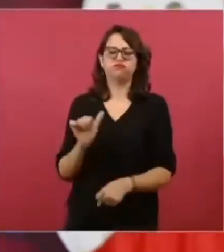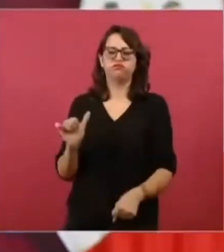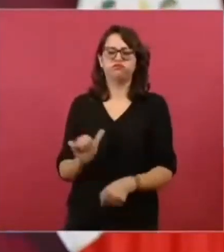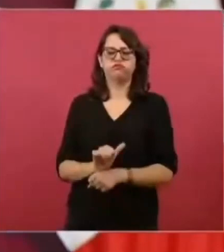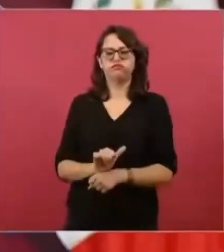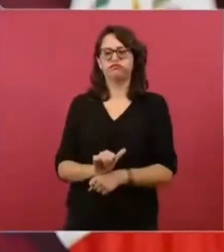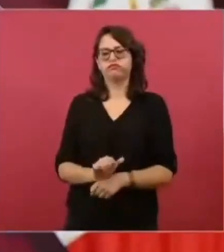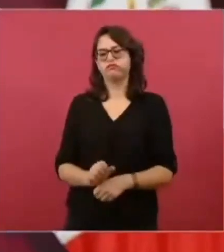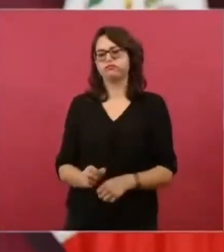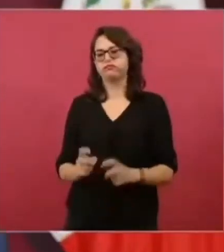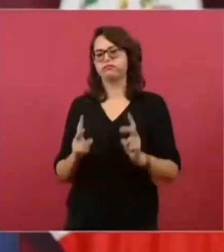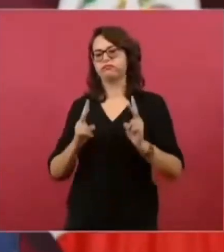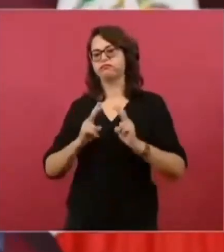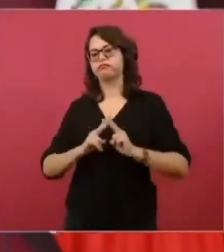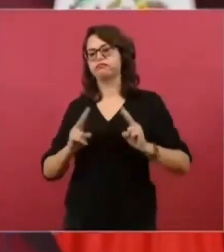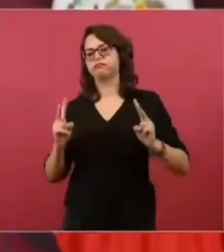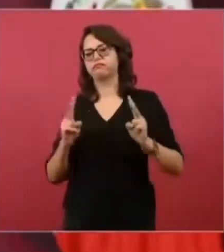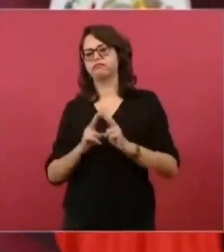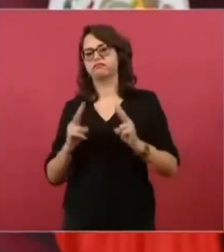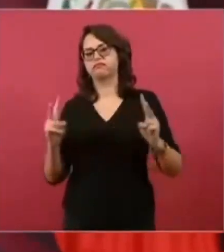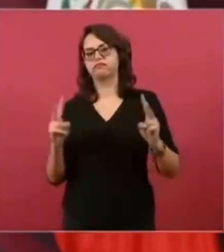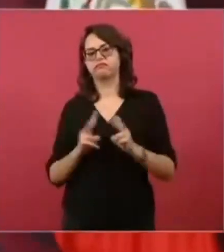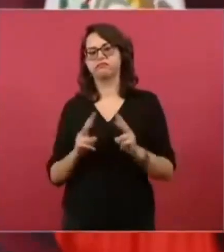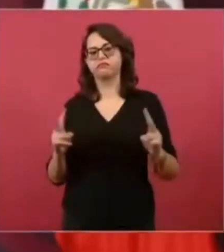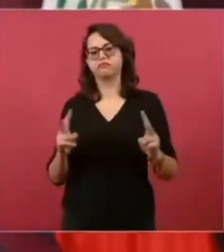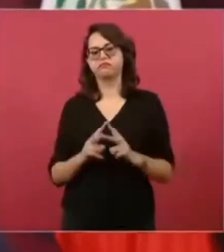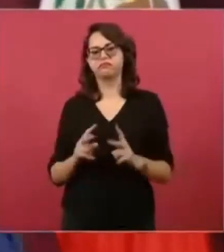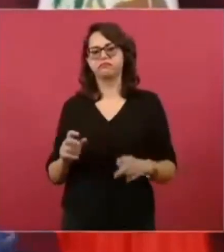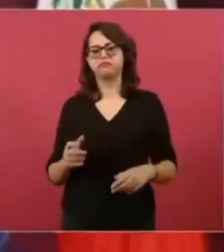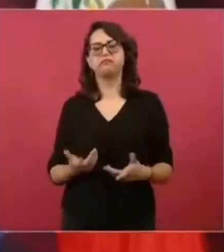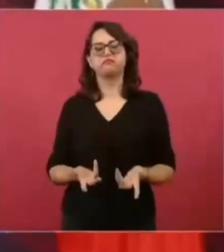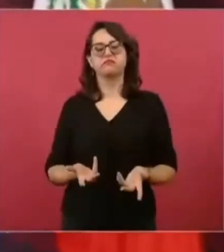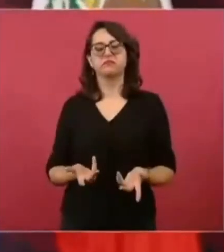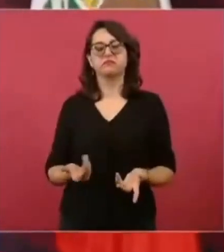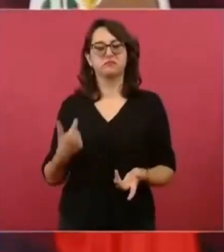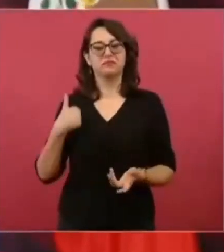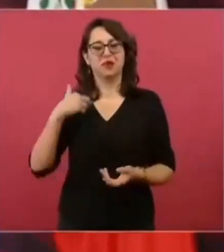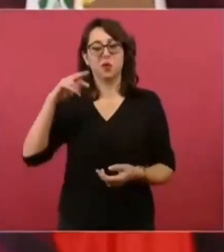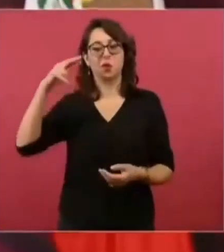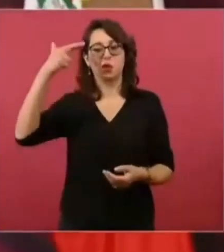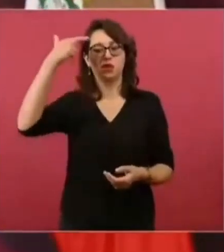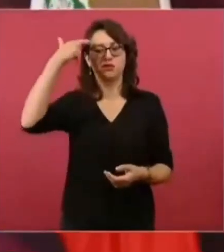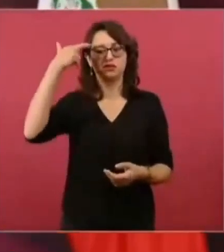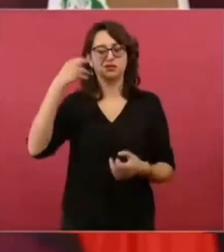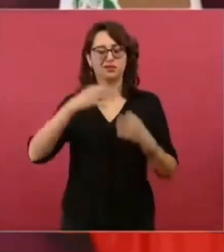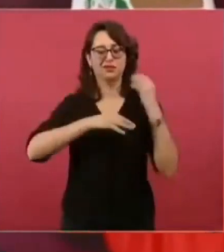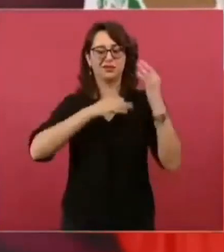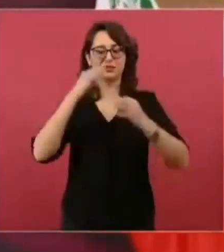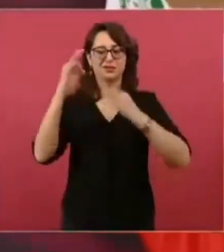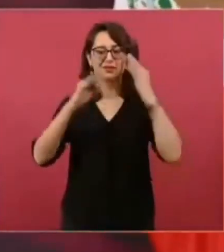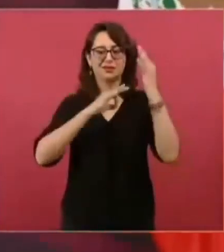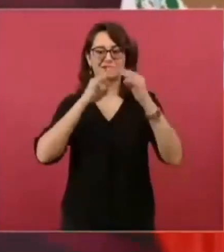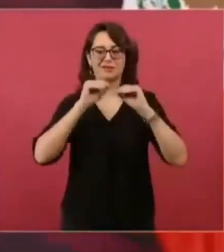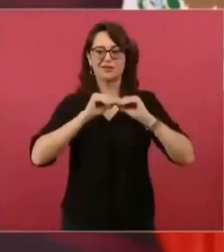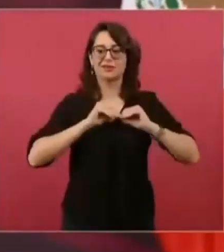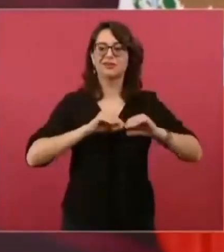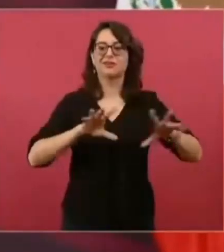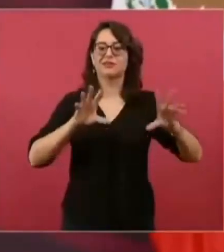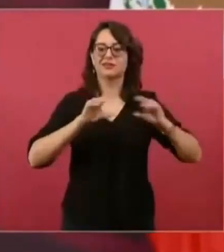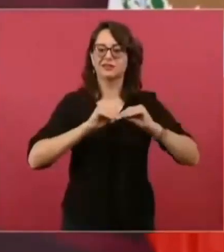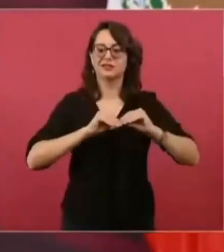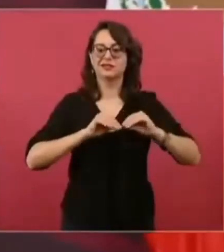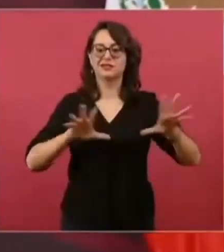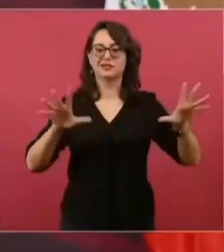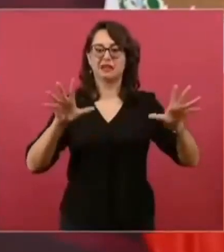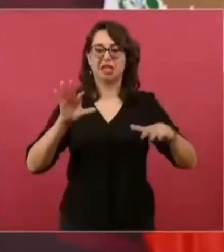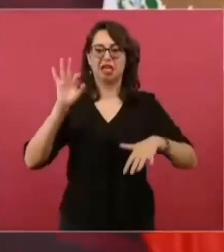camioneta Mercedes-Benz. Me acuerdo de aquel comercial también, muy, con todo respeto,